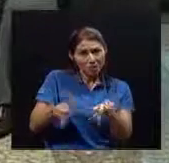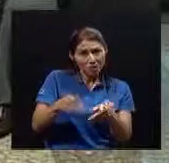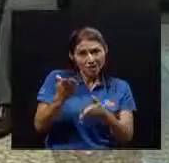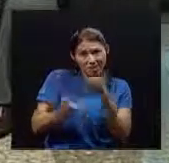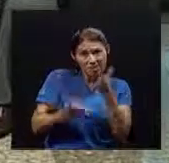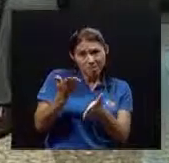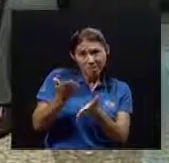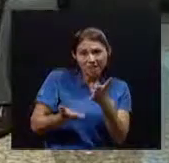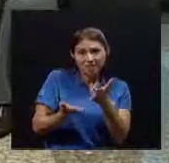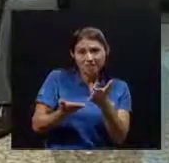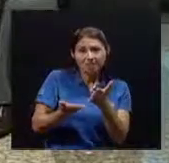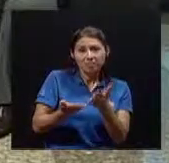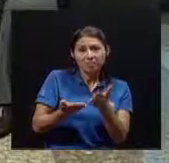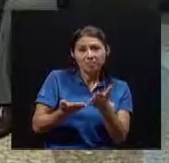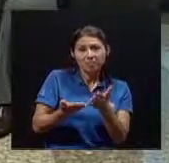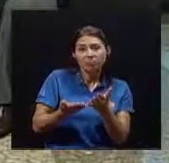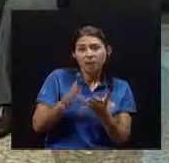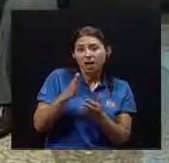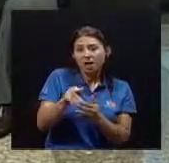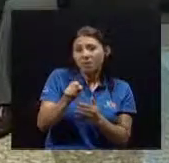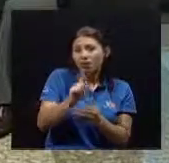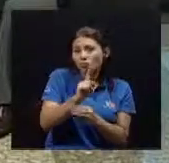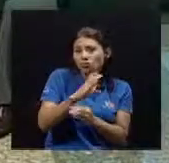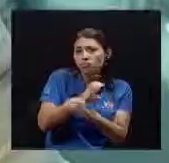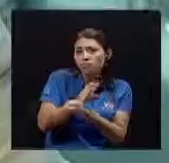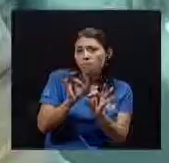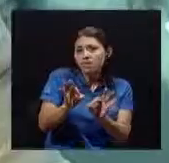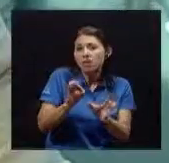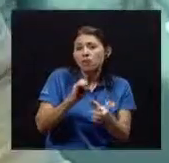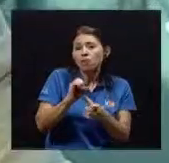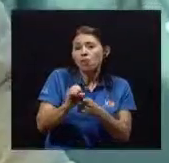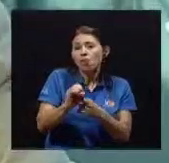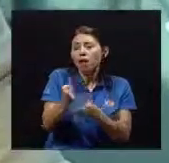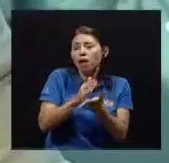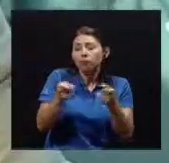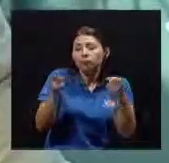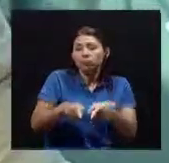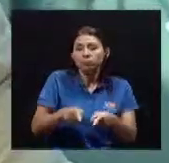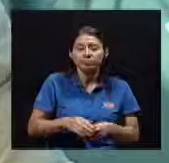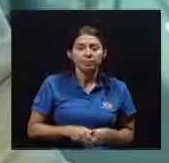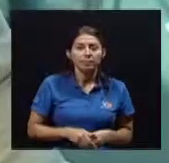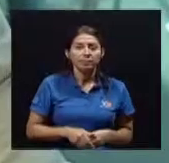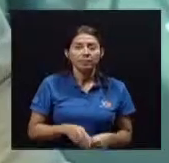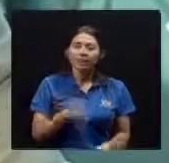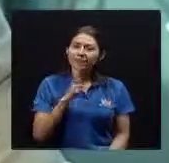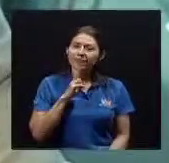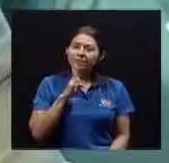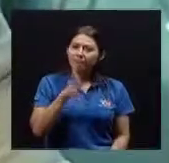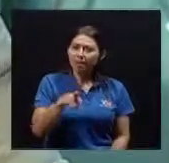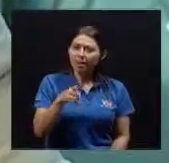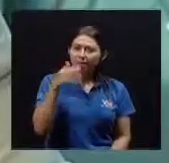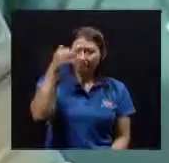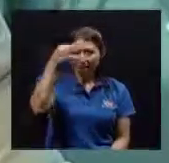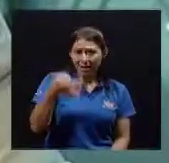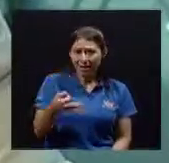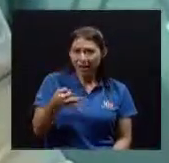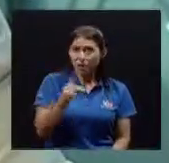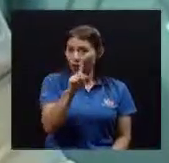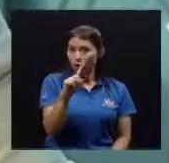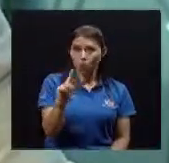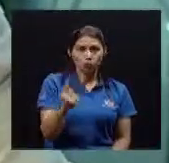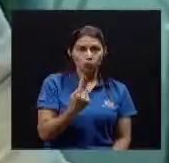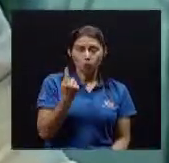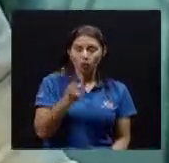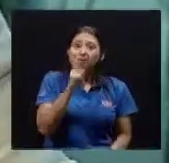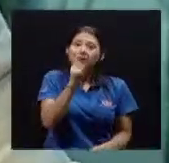determinado Por algo social Como se comporte La persona En realidad Yo creo que No hay No es un factor Sino es